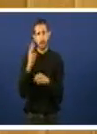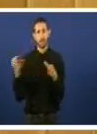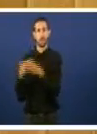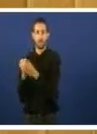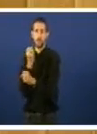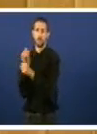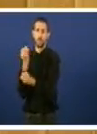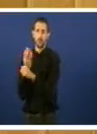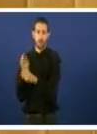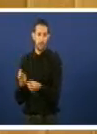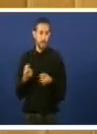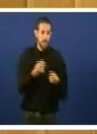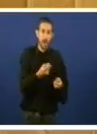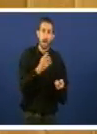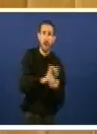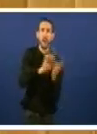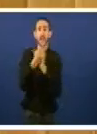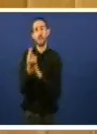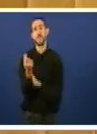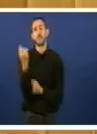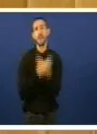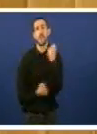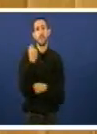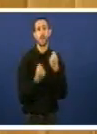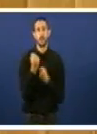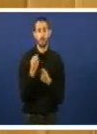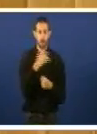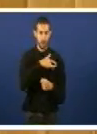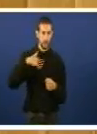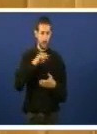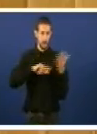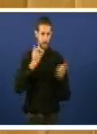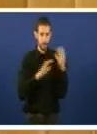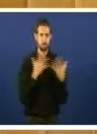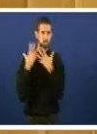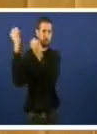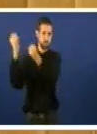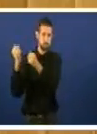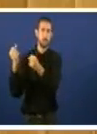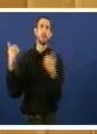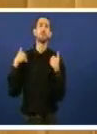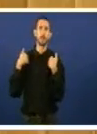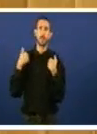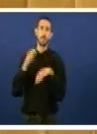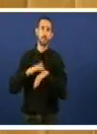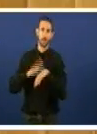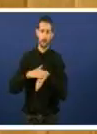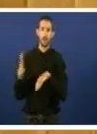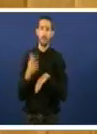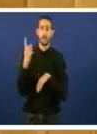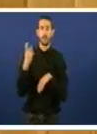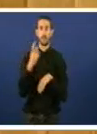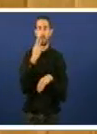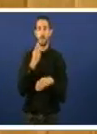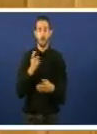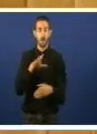financeiro onde ninguizan e as Caixas teñen cabida. hai que investigar porqué esa compra via indemnización